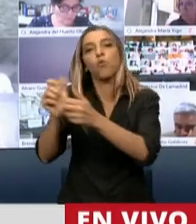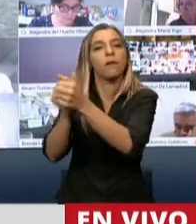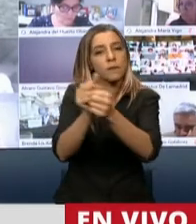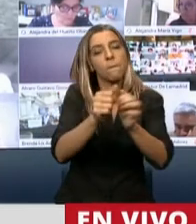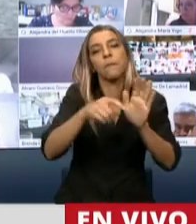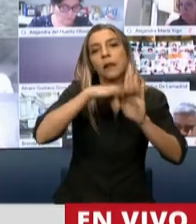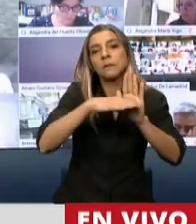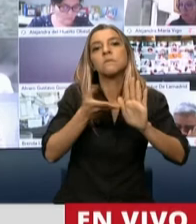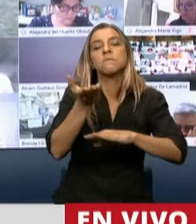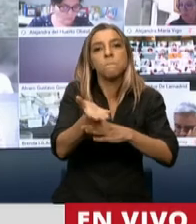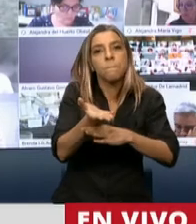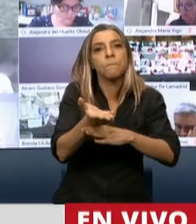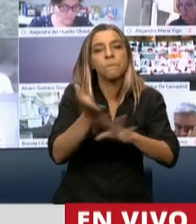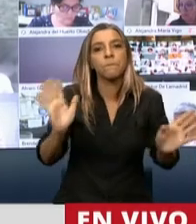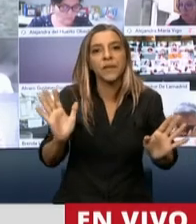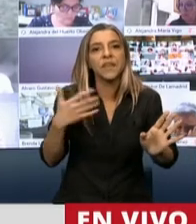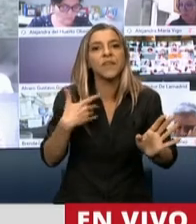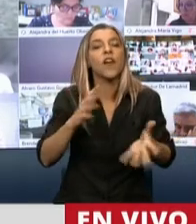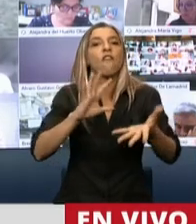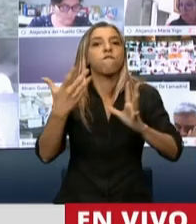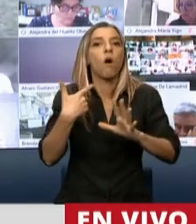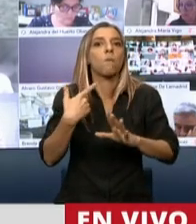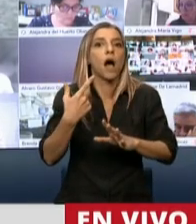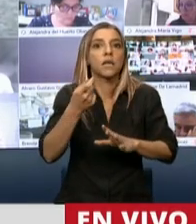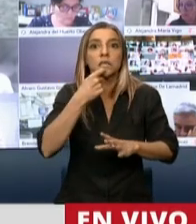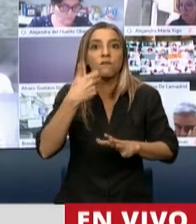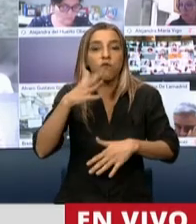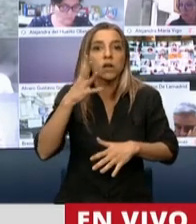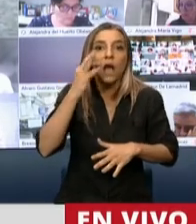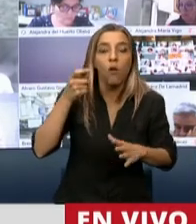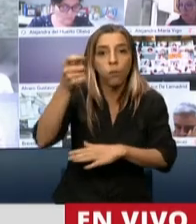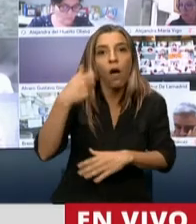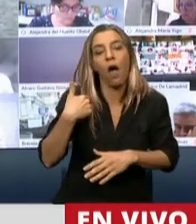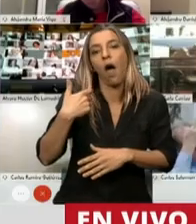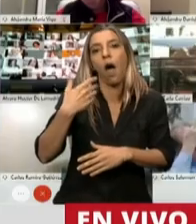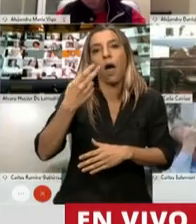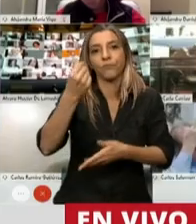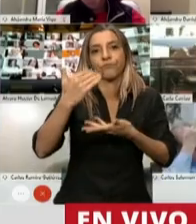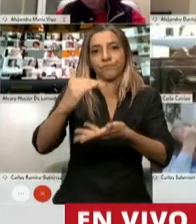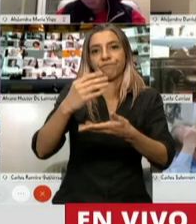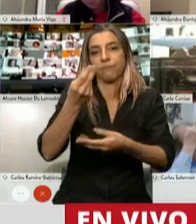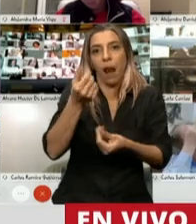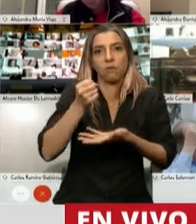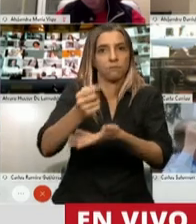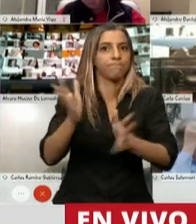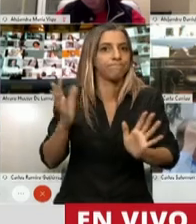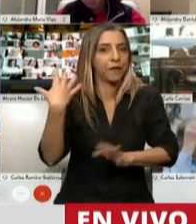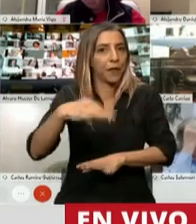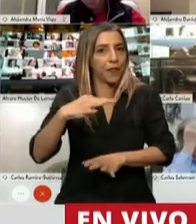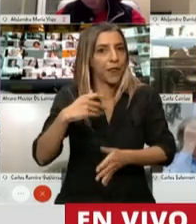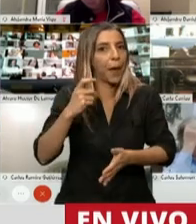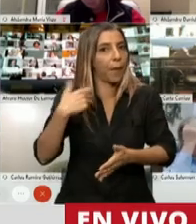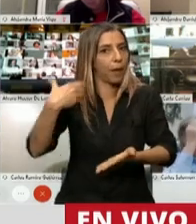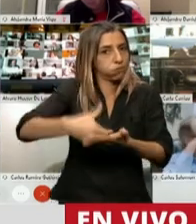contratan indemnidad patrimonial respecto a posibles indemnizaciones que surjan. Esto, quiero decir, es un modelo que ya se